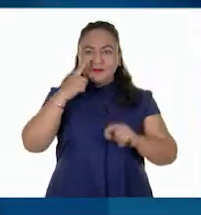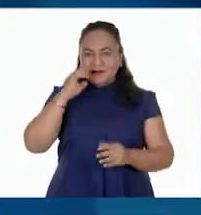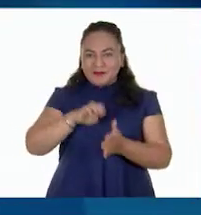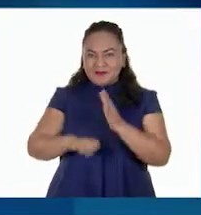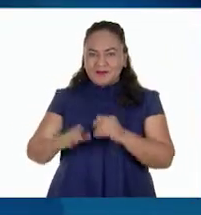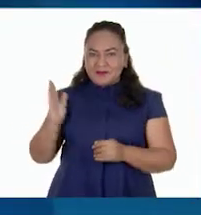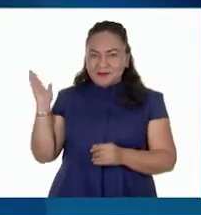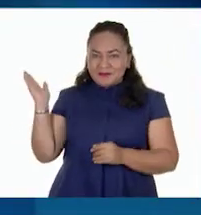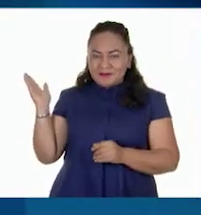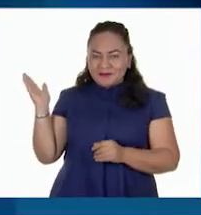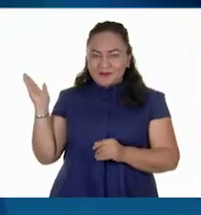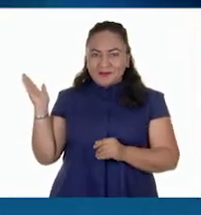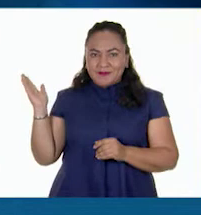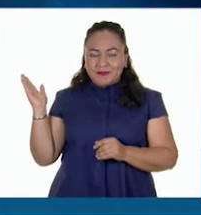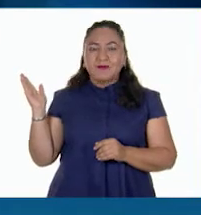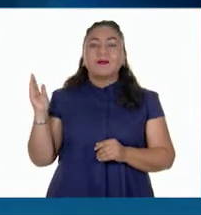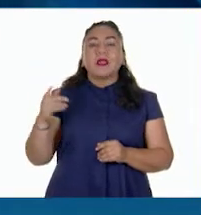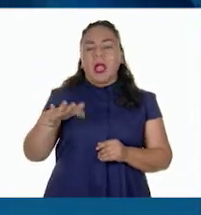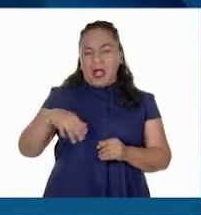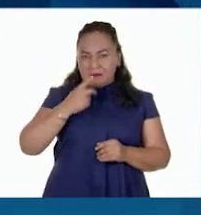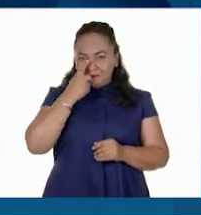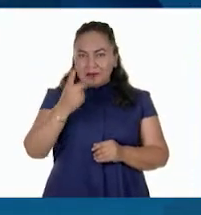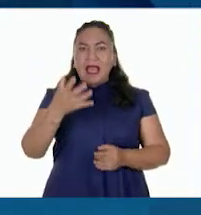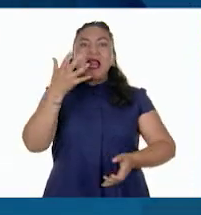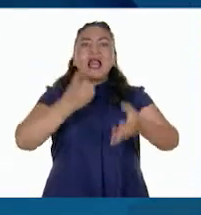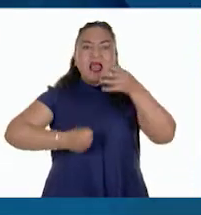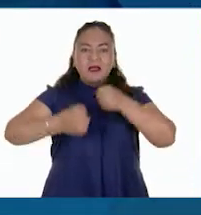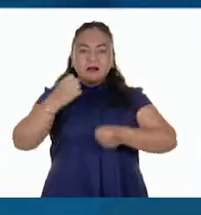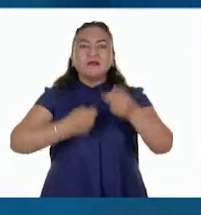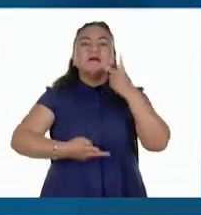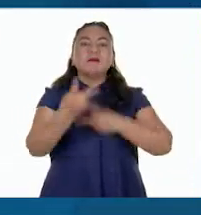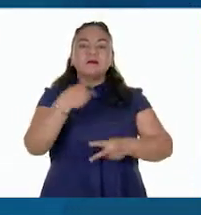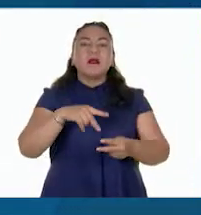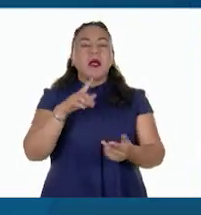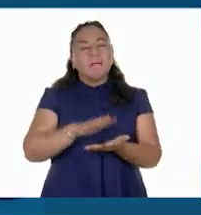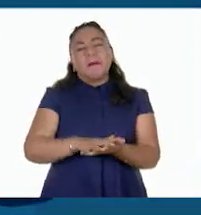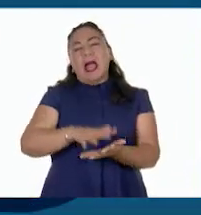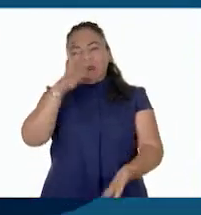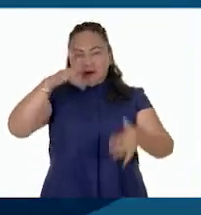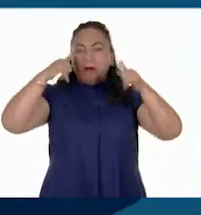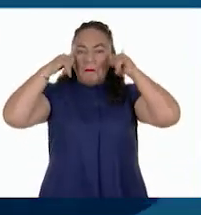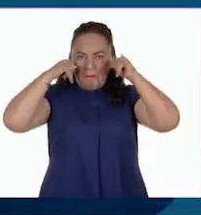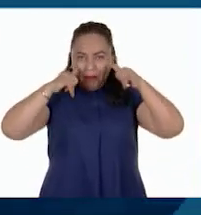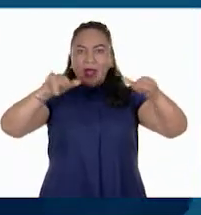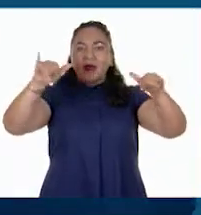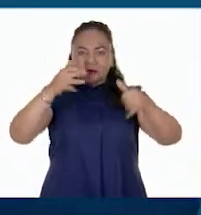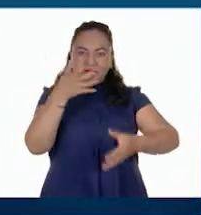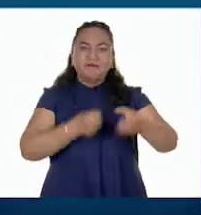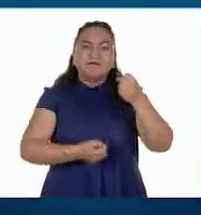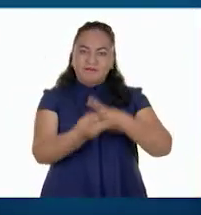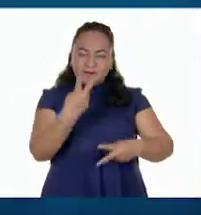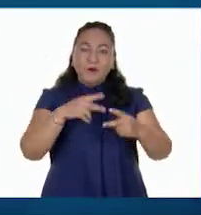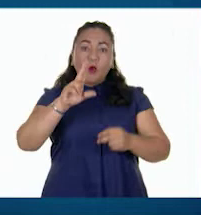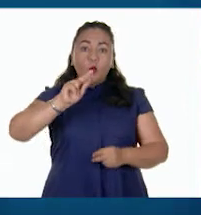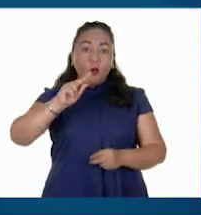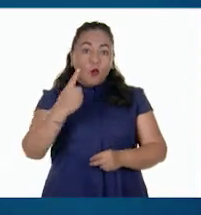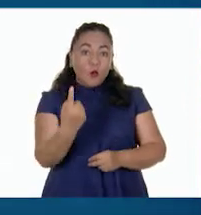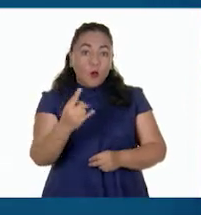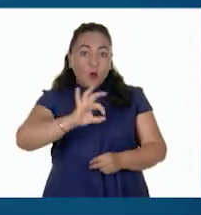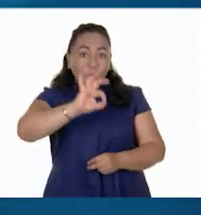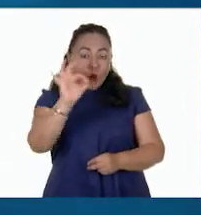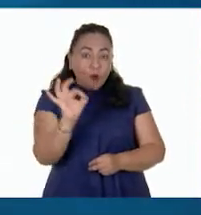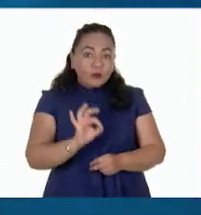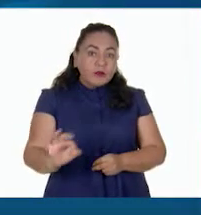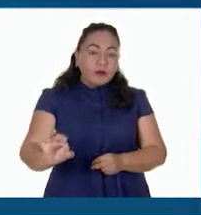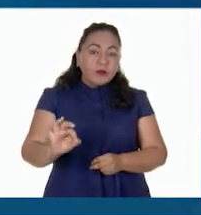dijeron podemos notar que la mayoría de la producción de la leche se obtiene del ganado vacuno que representa el 81% de la producción